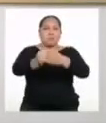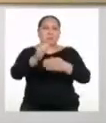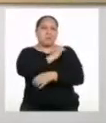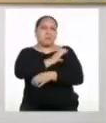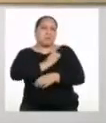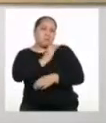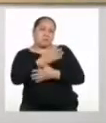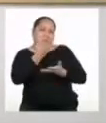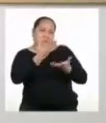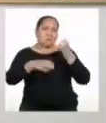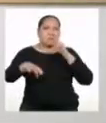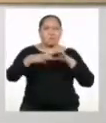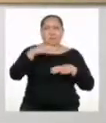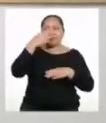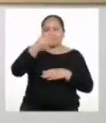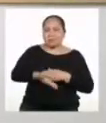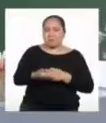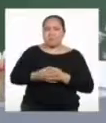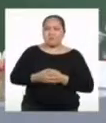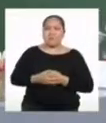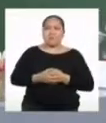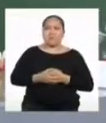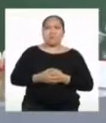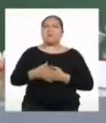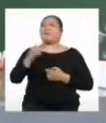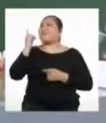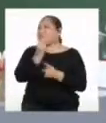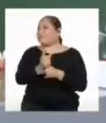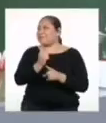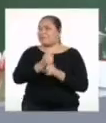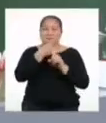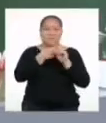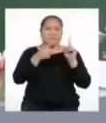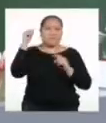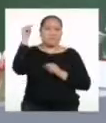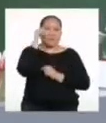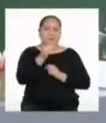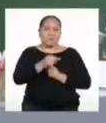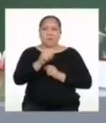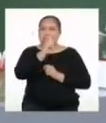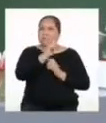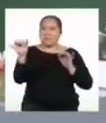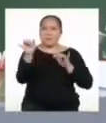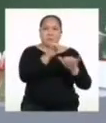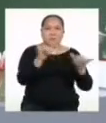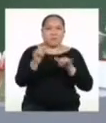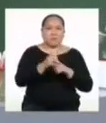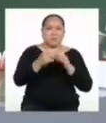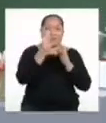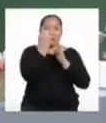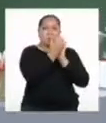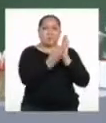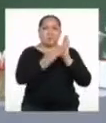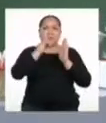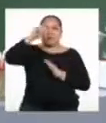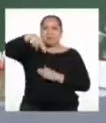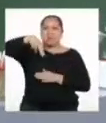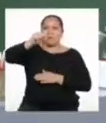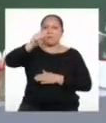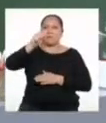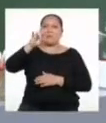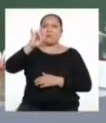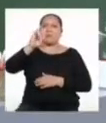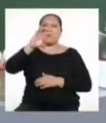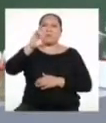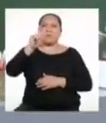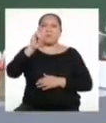comportamientos que podemos realizar ante una situación. Eso. Pero claro que aquí no es igual a hacer un instructivo sobre cómo